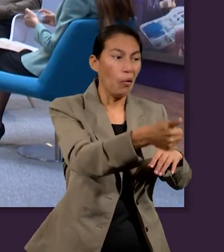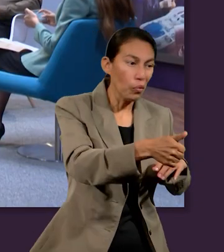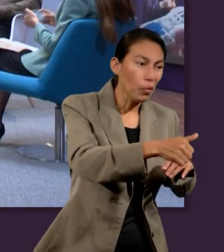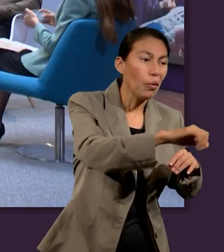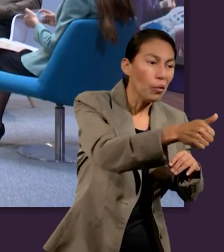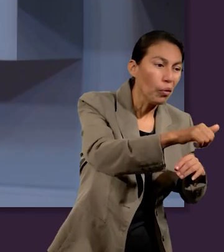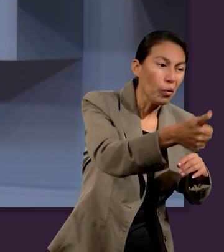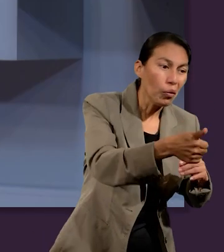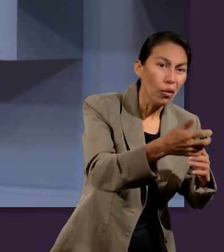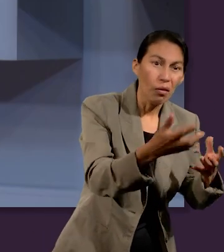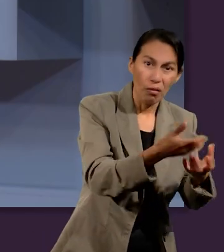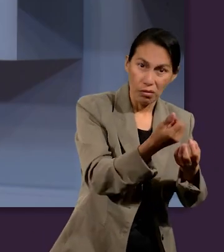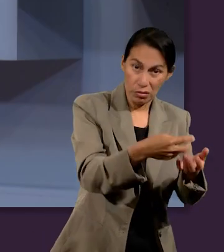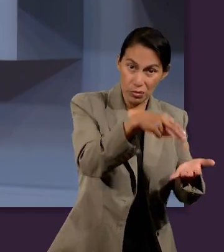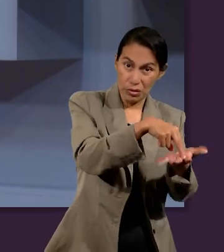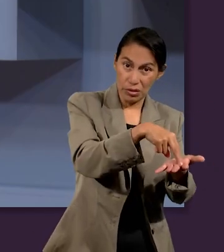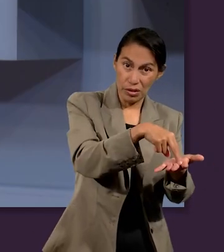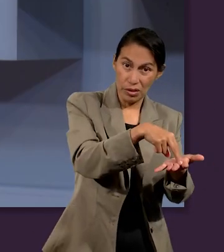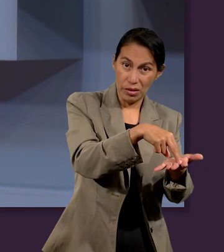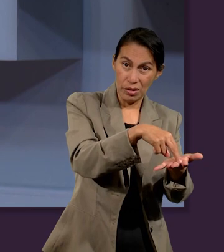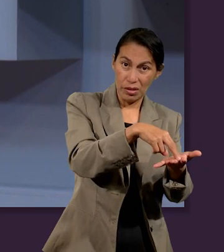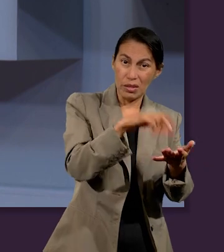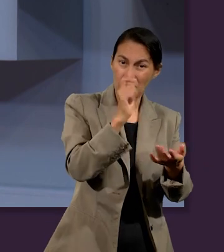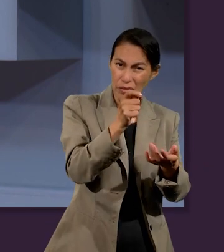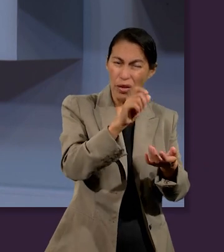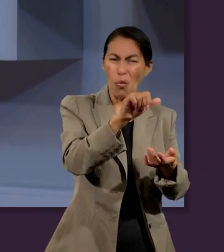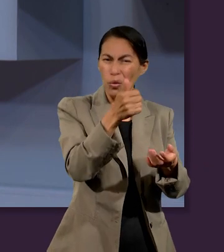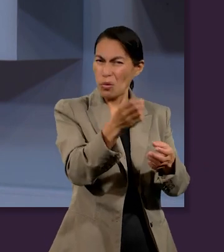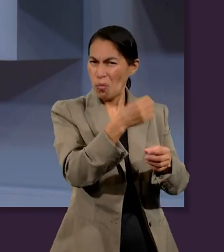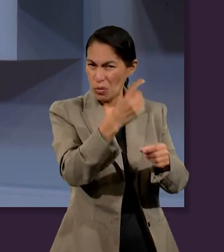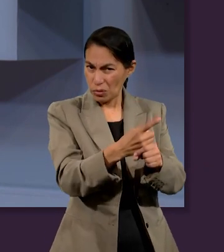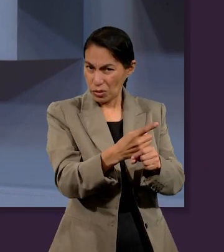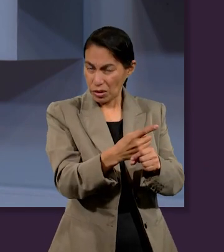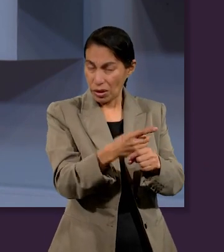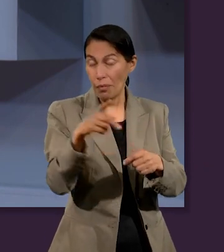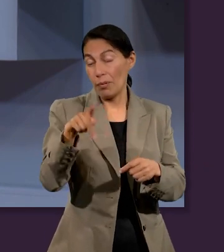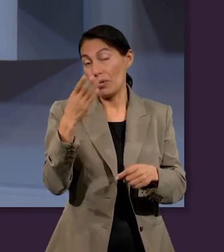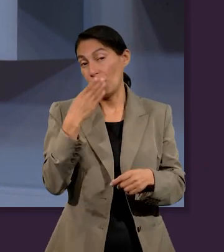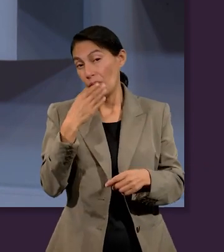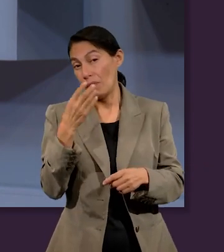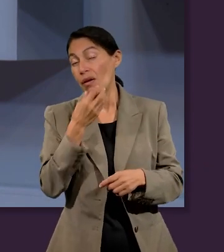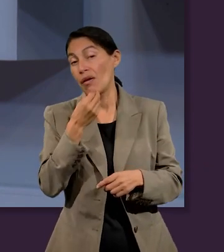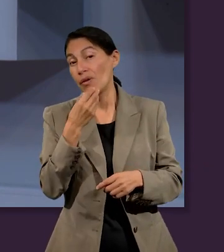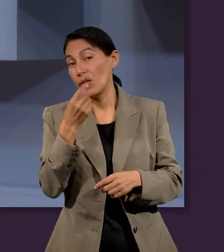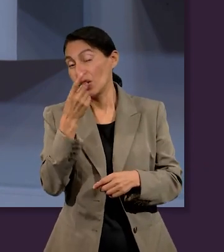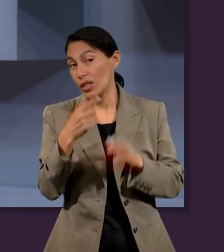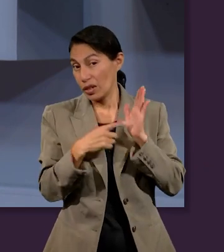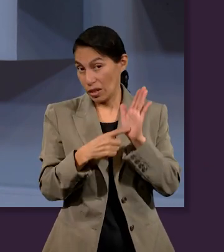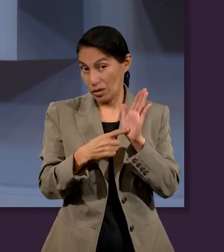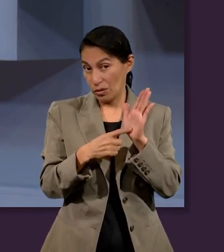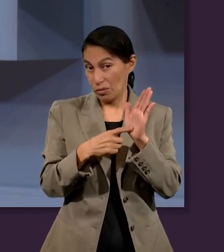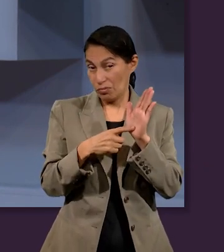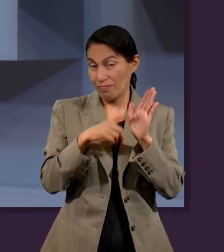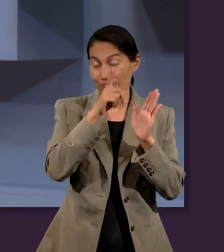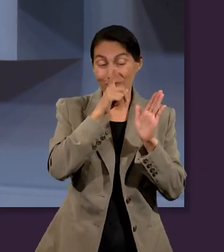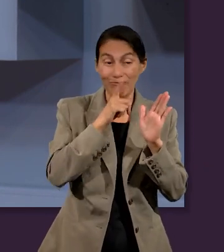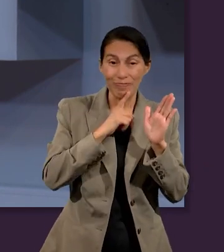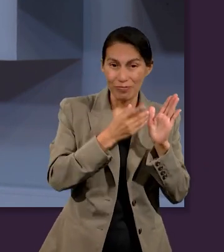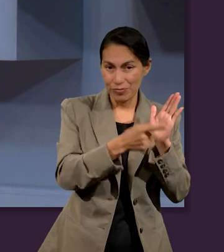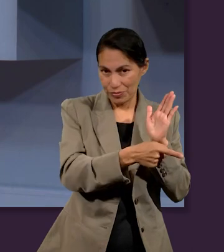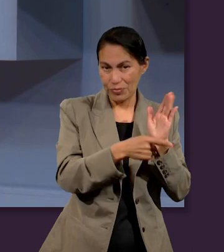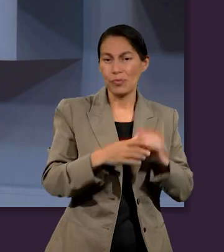retomar otro cuerpo, es como una oportunidad extra. Y la Biblia en Hebreos 9, 27 nos dice que no es así.